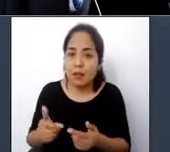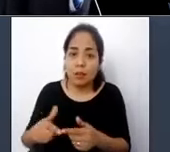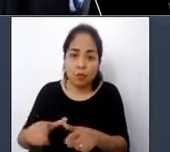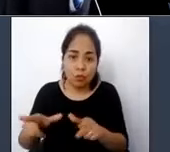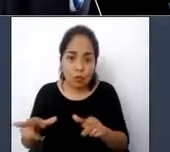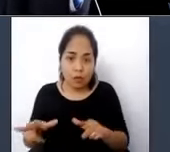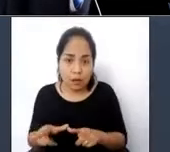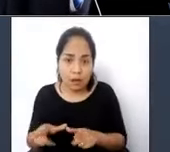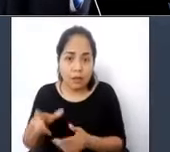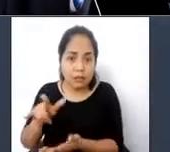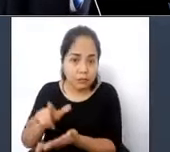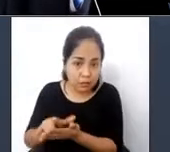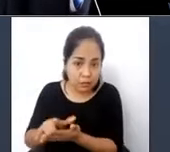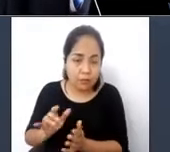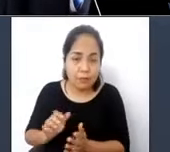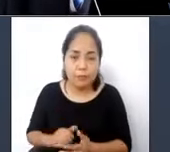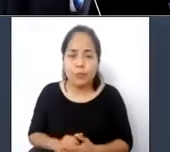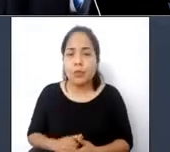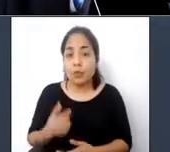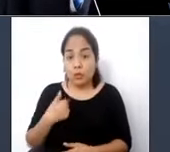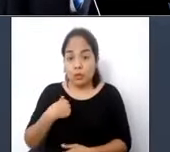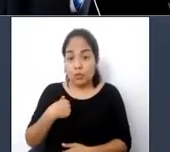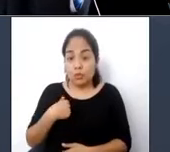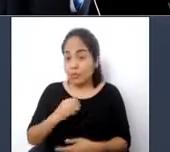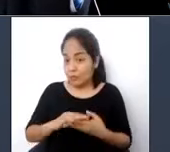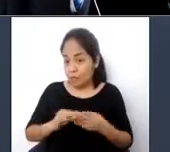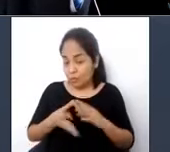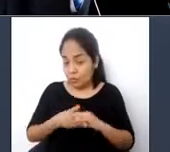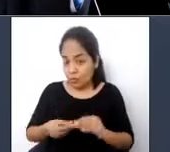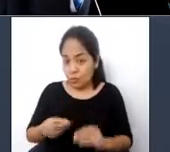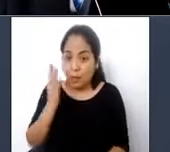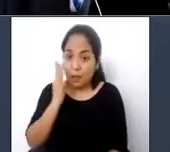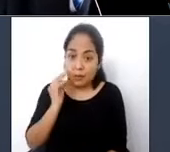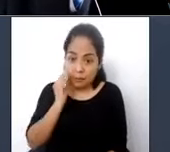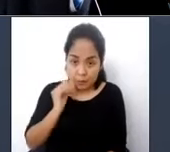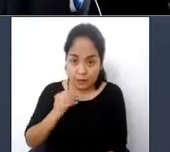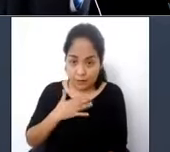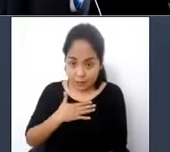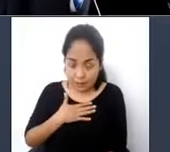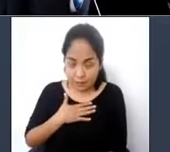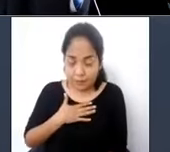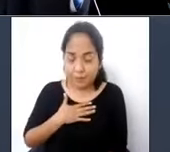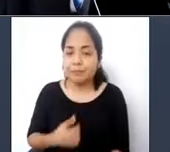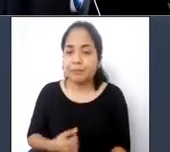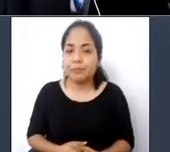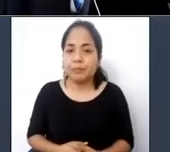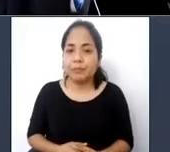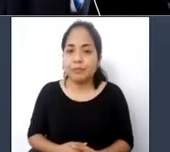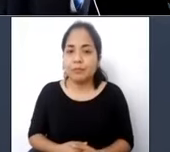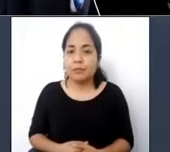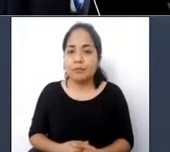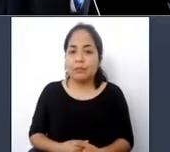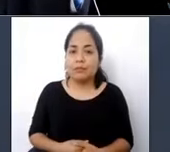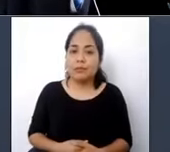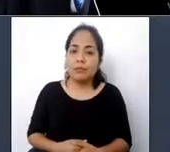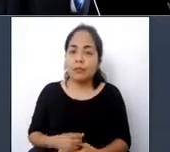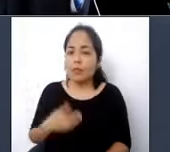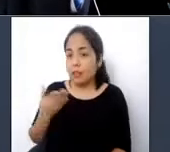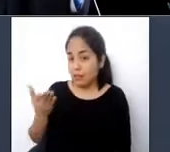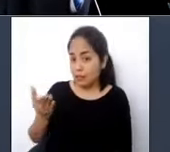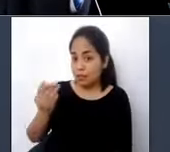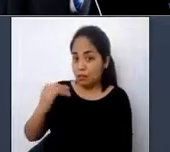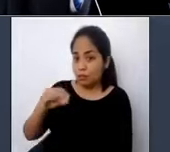Yo tengo una experiencia en relación a este tema y ahí está José Isola con quien viajamos juntos en esa